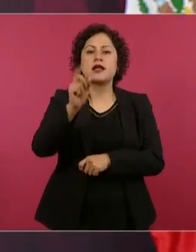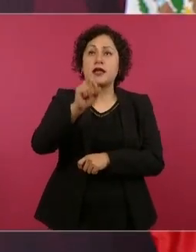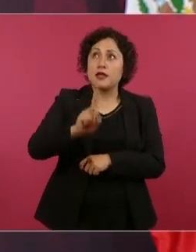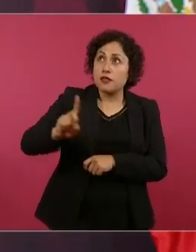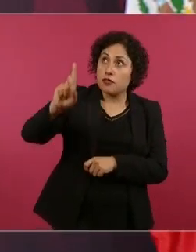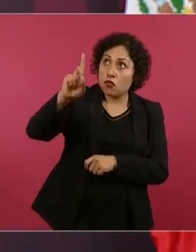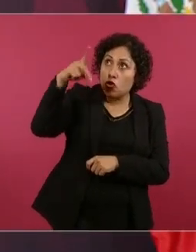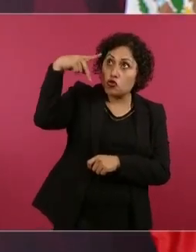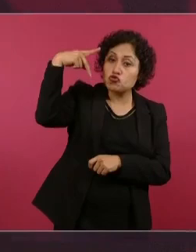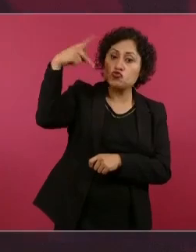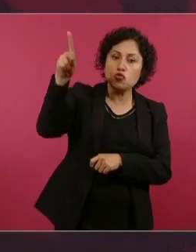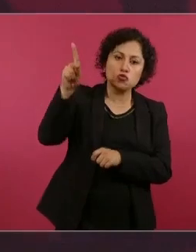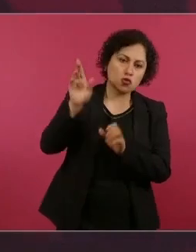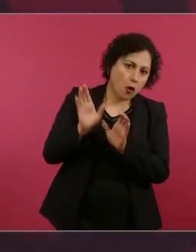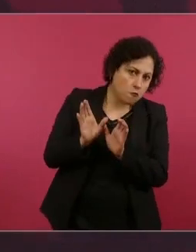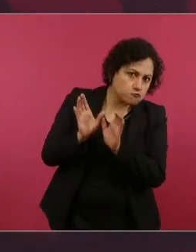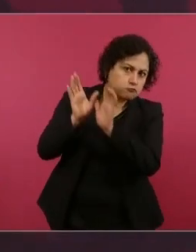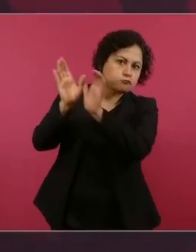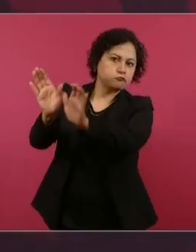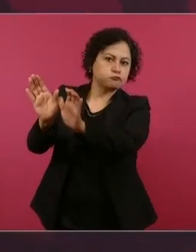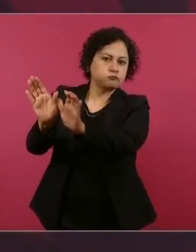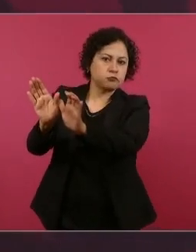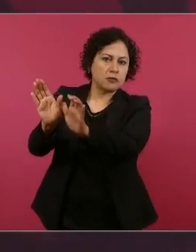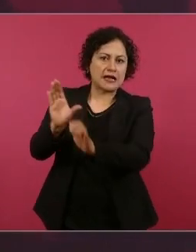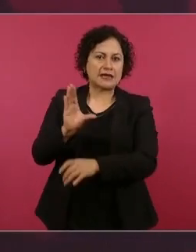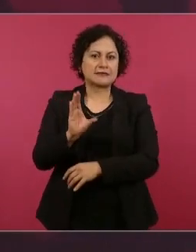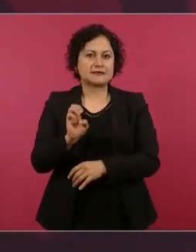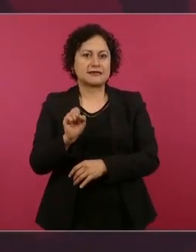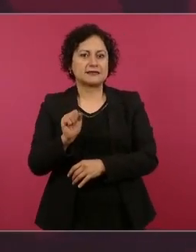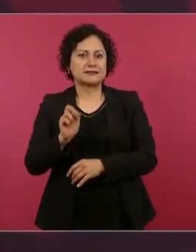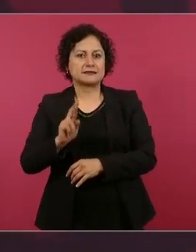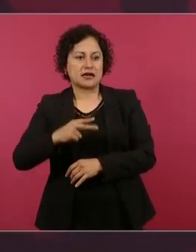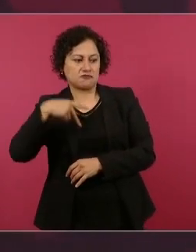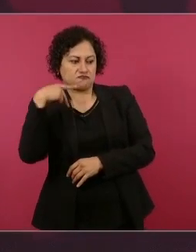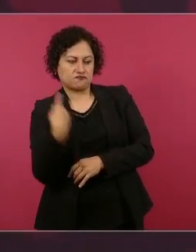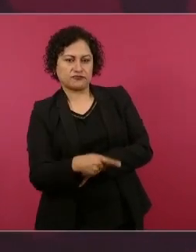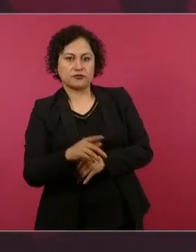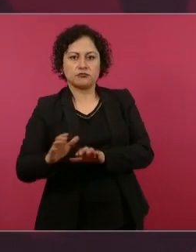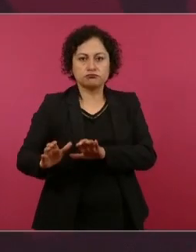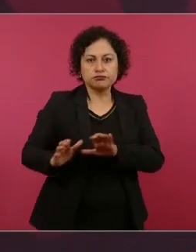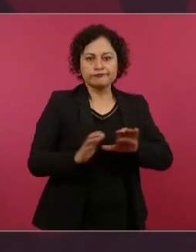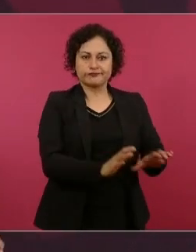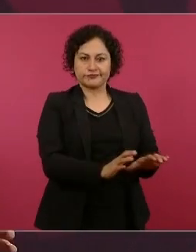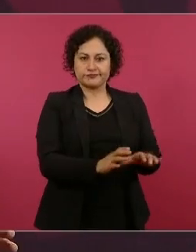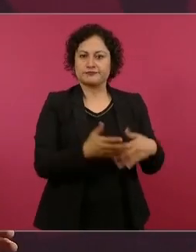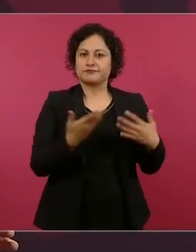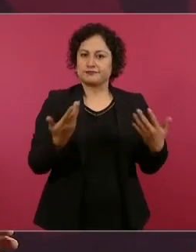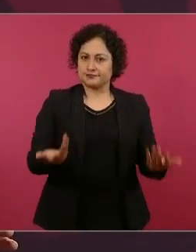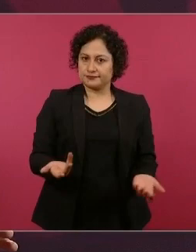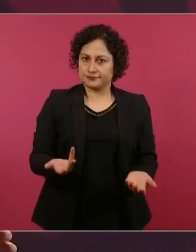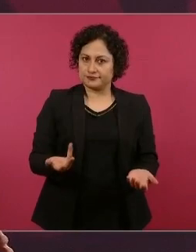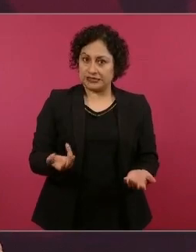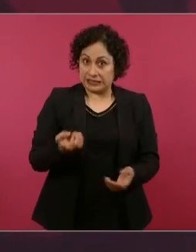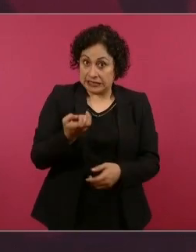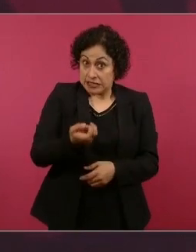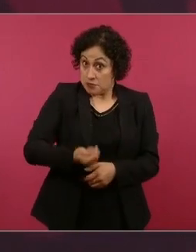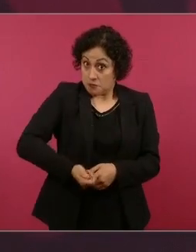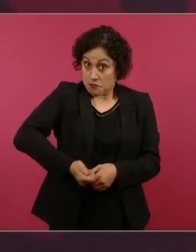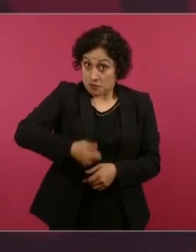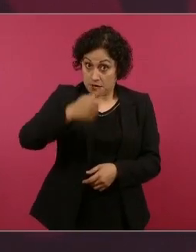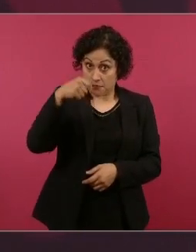no sucede en ninguna parte del mundo y fue como un milagro,